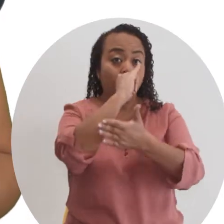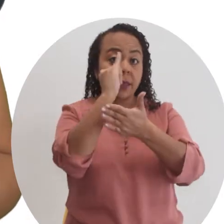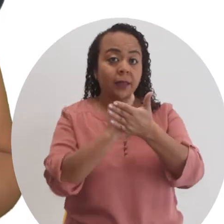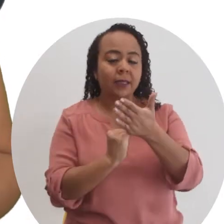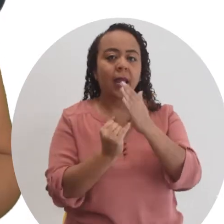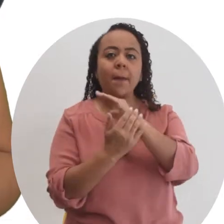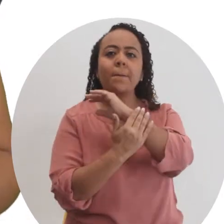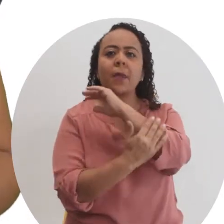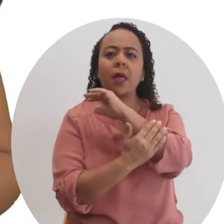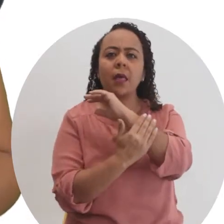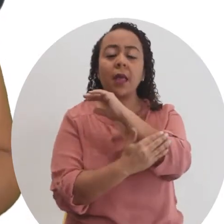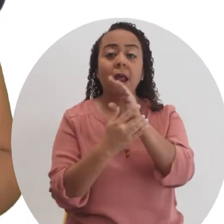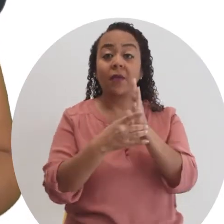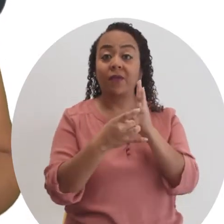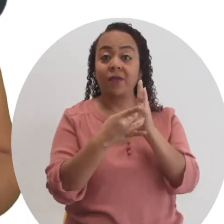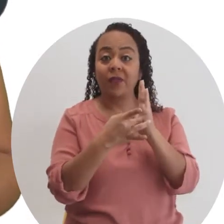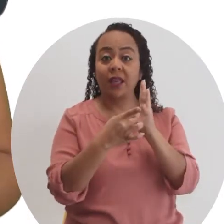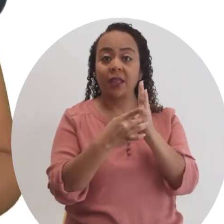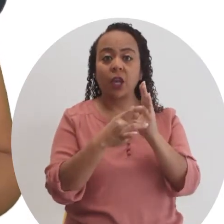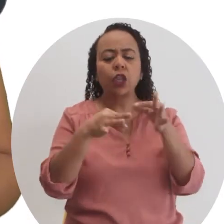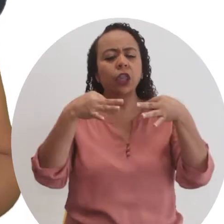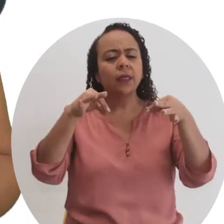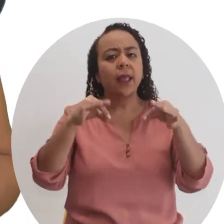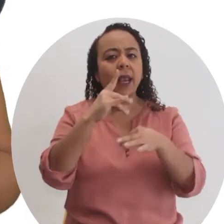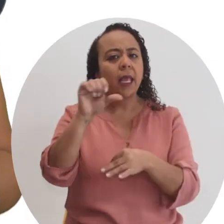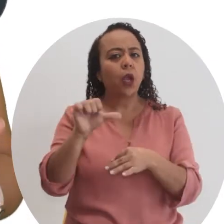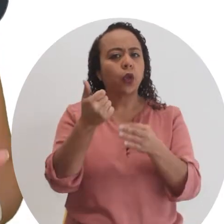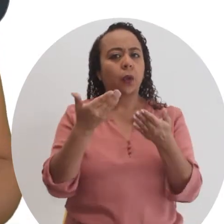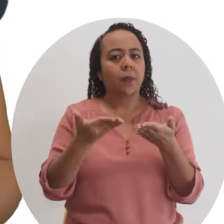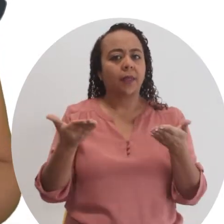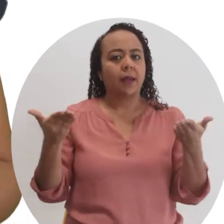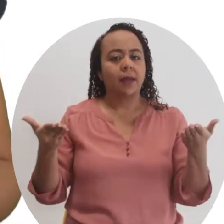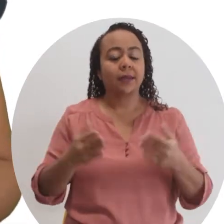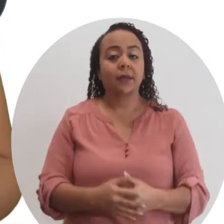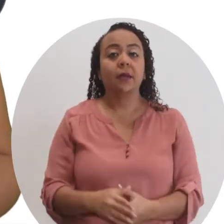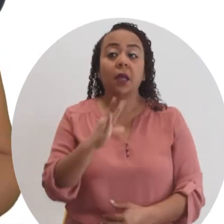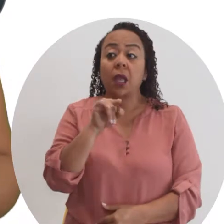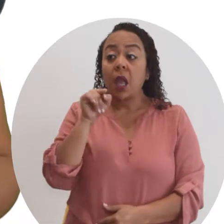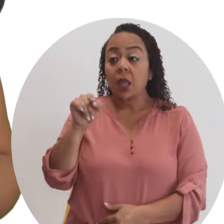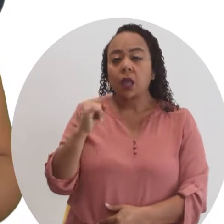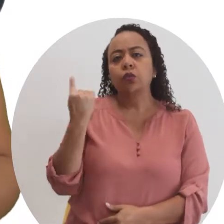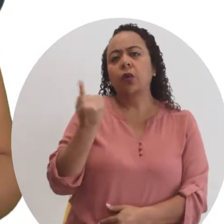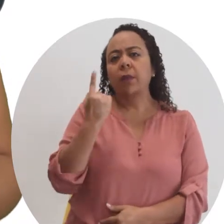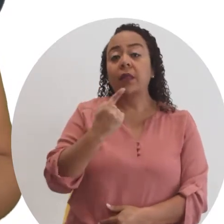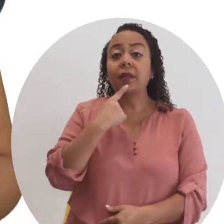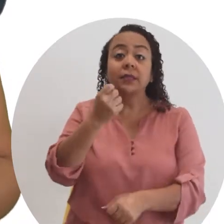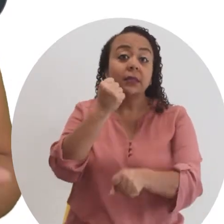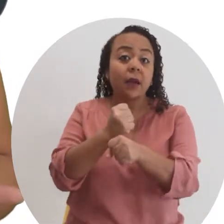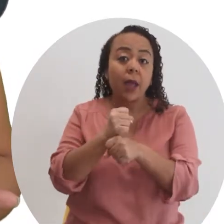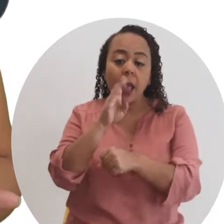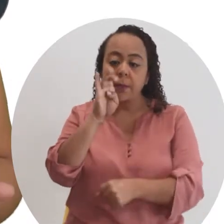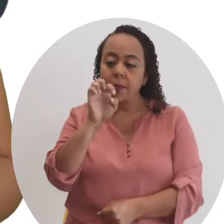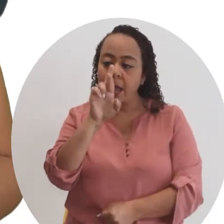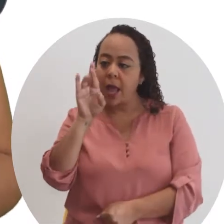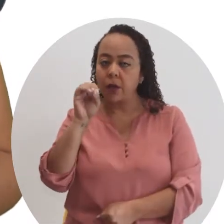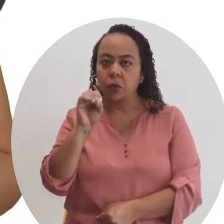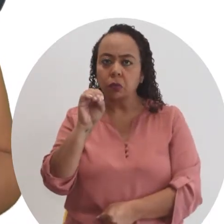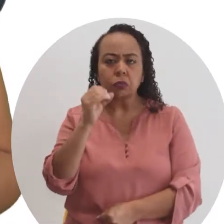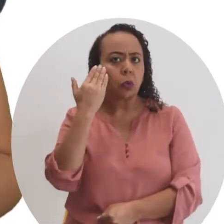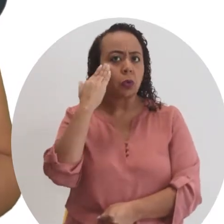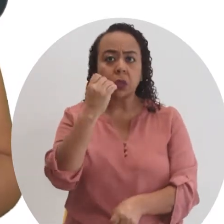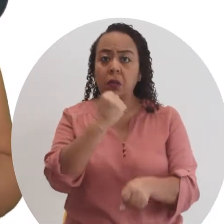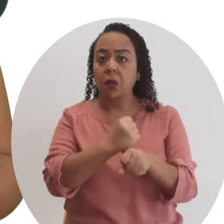por artesanías en madera, vidrio, tela y otros materiales. Y ella solamente les dice que trabaja barro